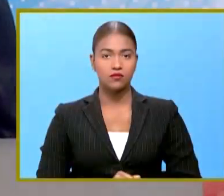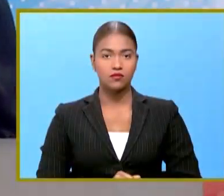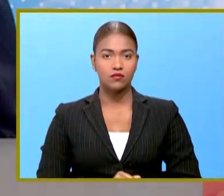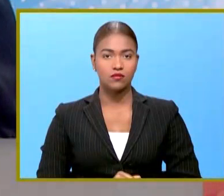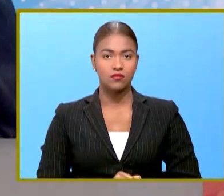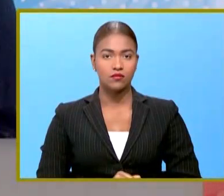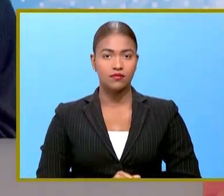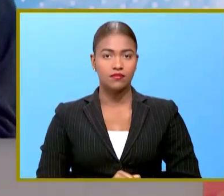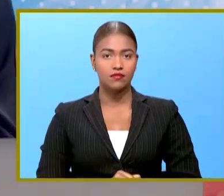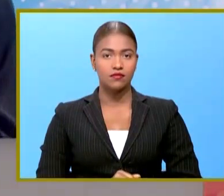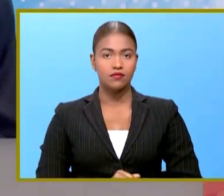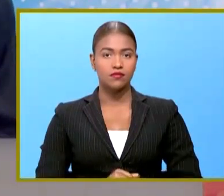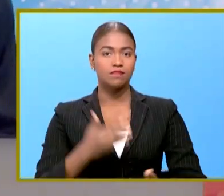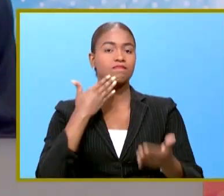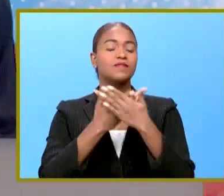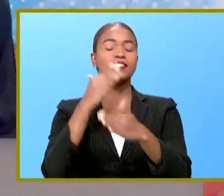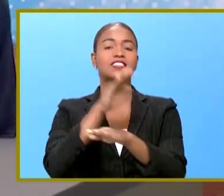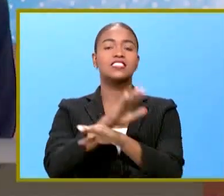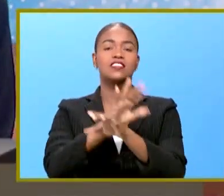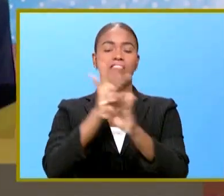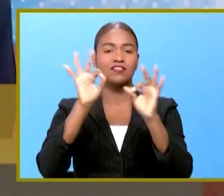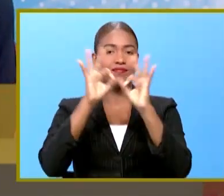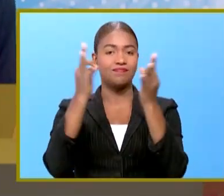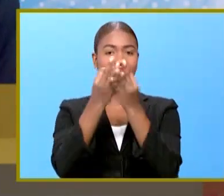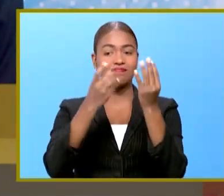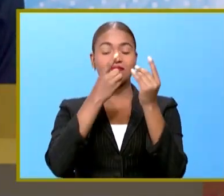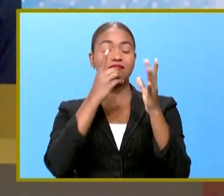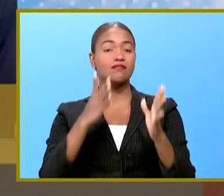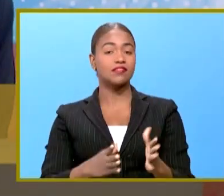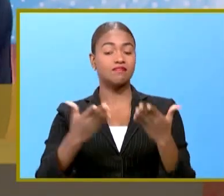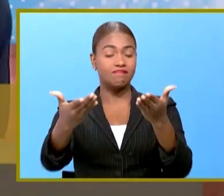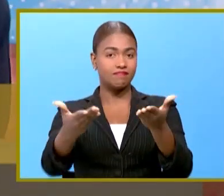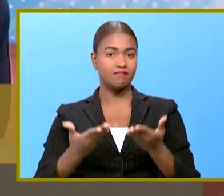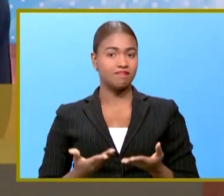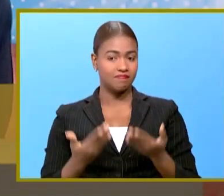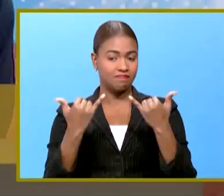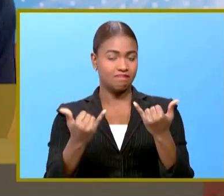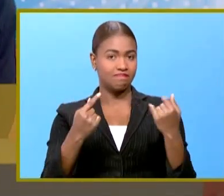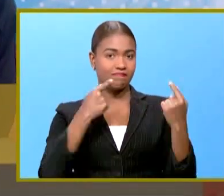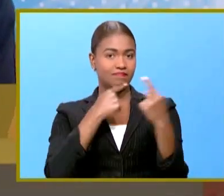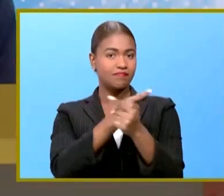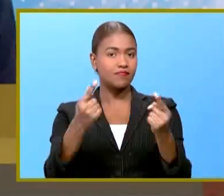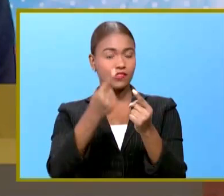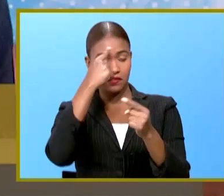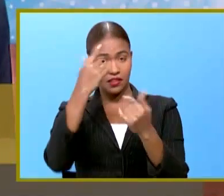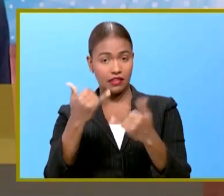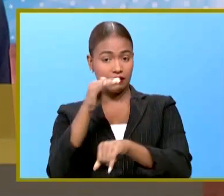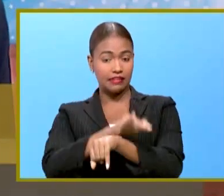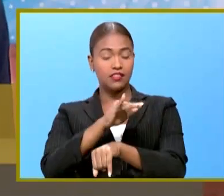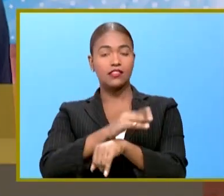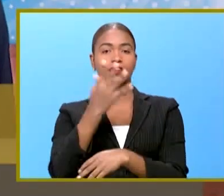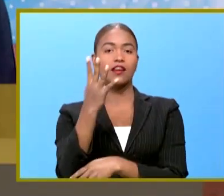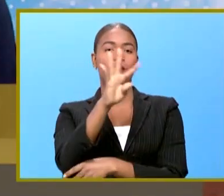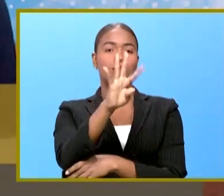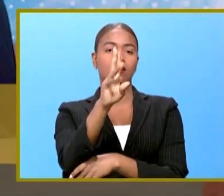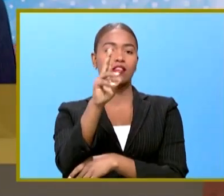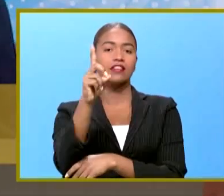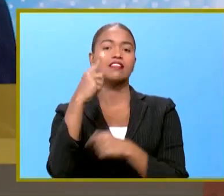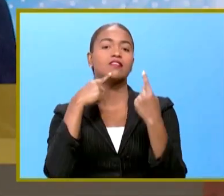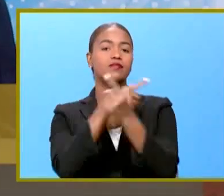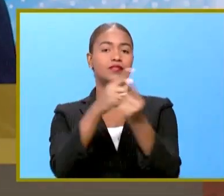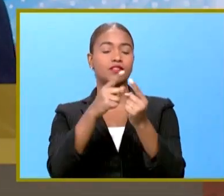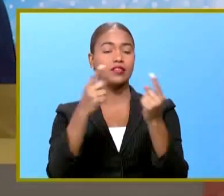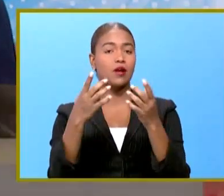Muy buenas noches familia Dominicana, bienvenidos a esta emisión estelar de 4RD